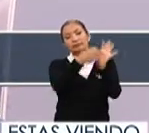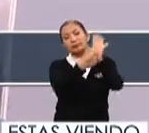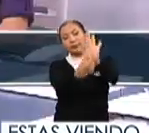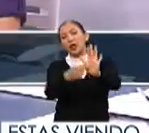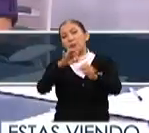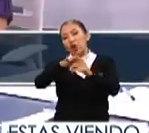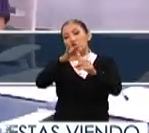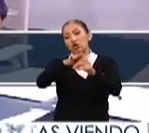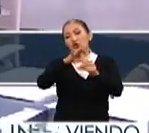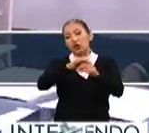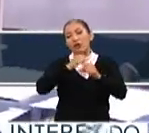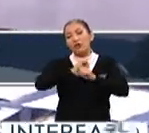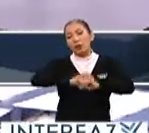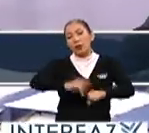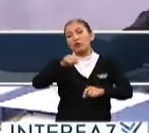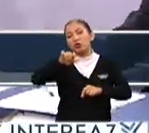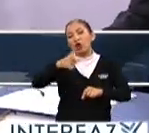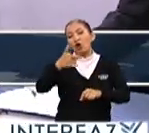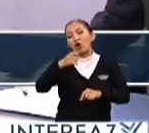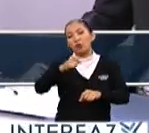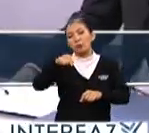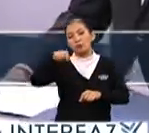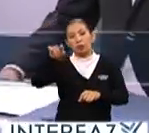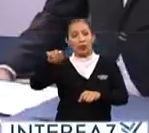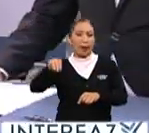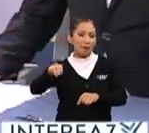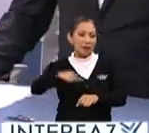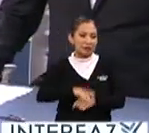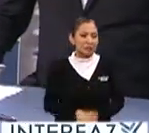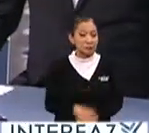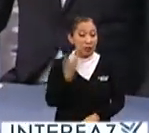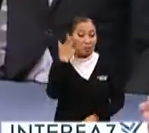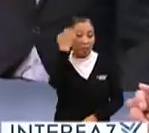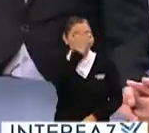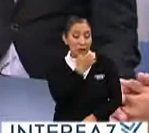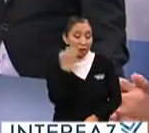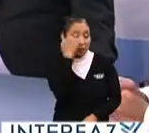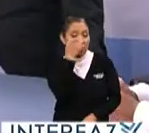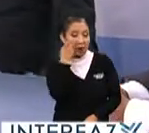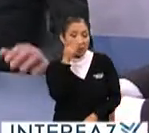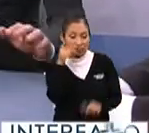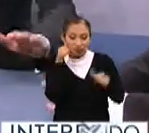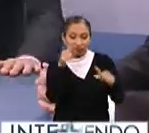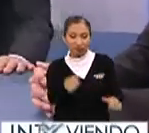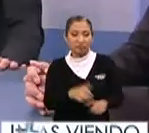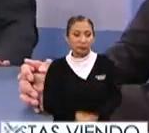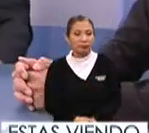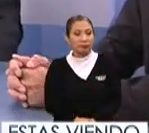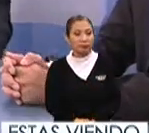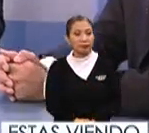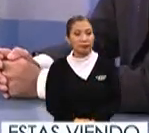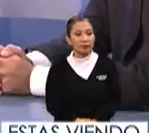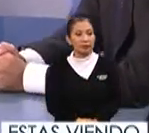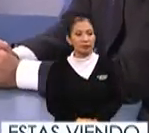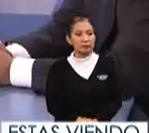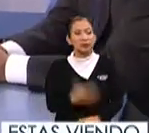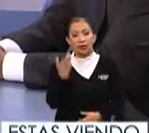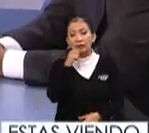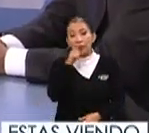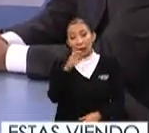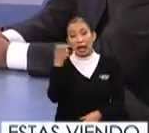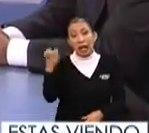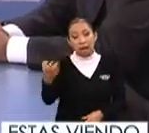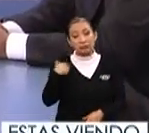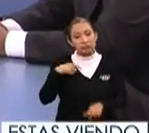votoinformado.namb.mx. Claro, que ahí pues vamos a ver cómo los evalúan. Estaremos ahí muy pendientes. Y bueno, cabe destacar que